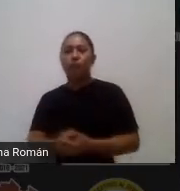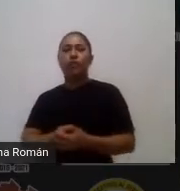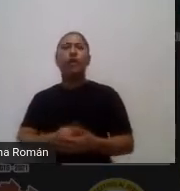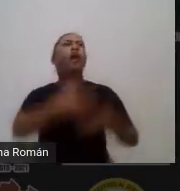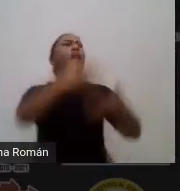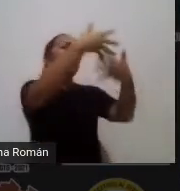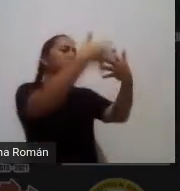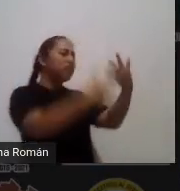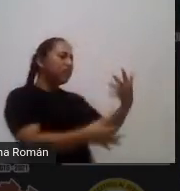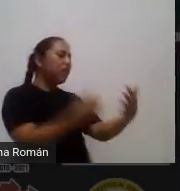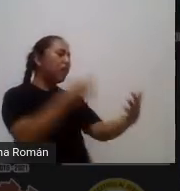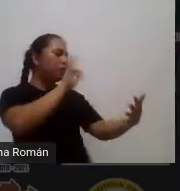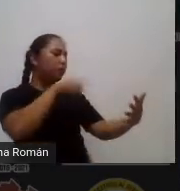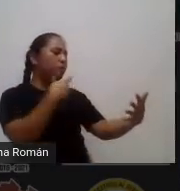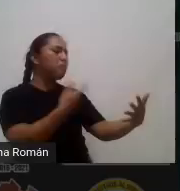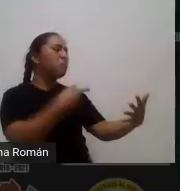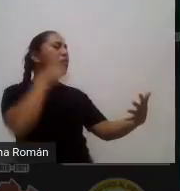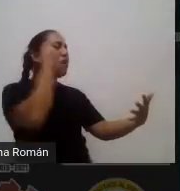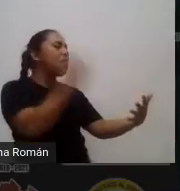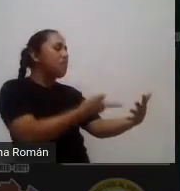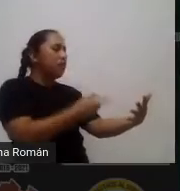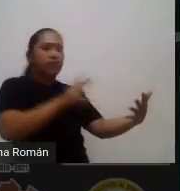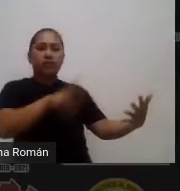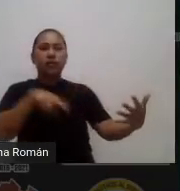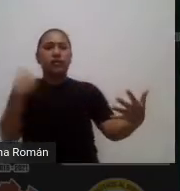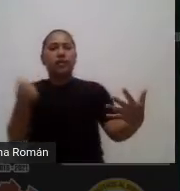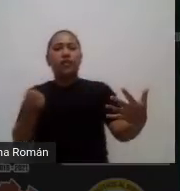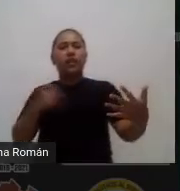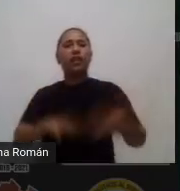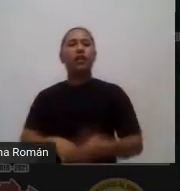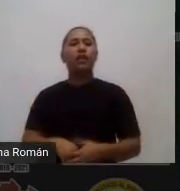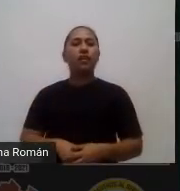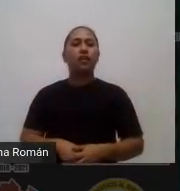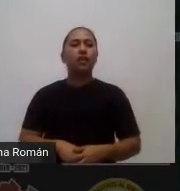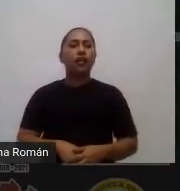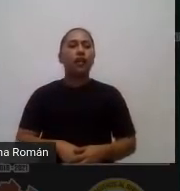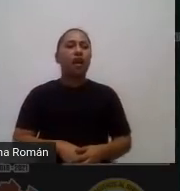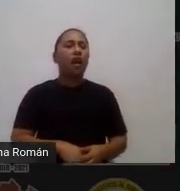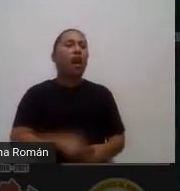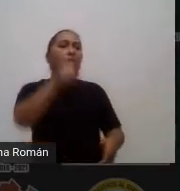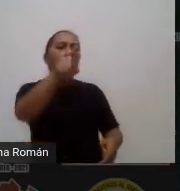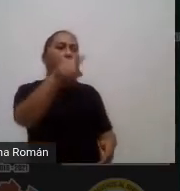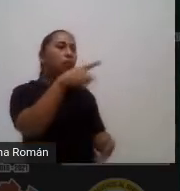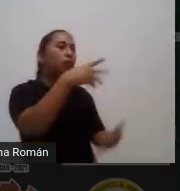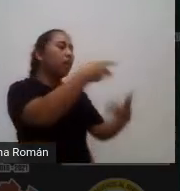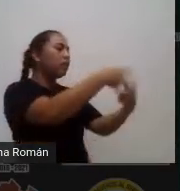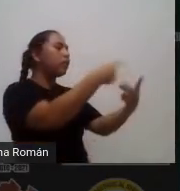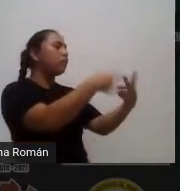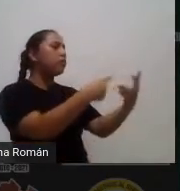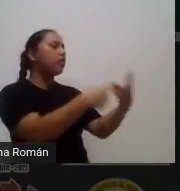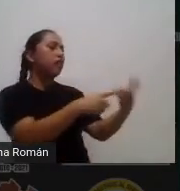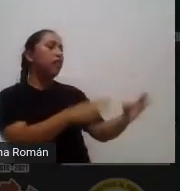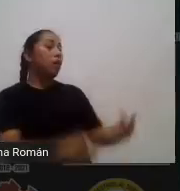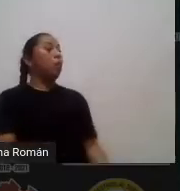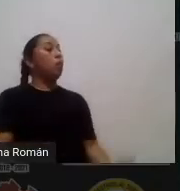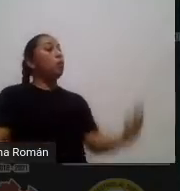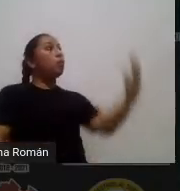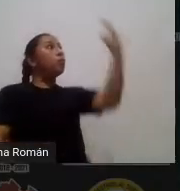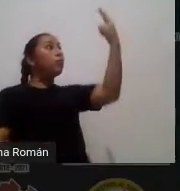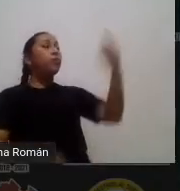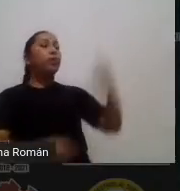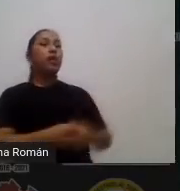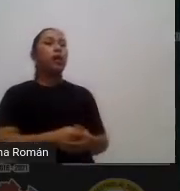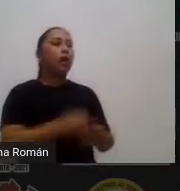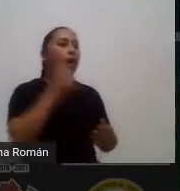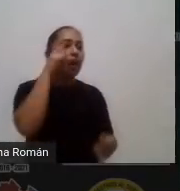fenómeno este componente de este mismo fenómeno a ver ustedes tres que están más grandecitos pueden buscar en el